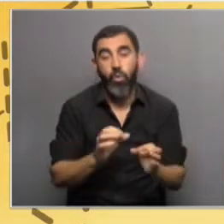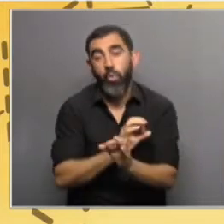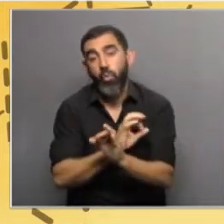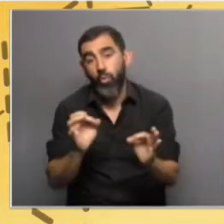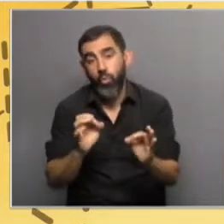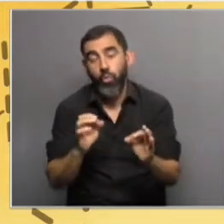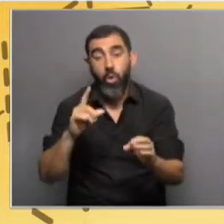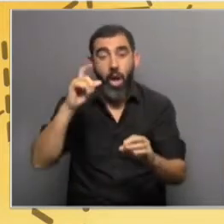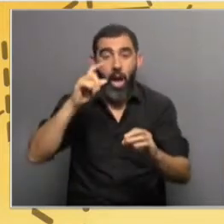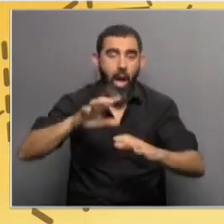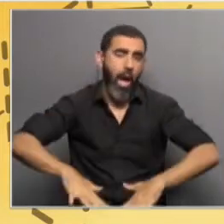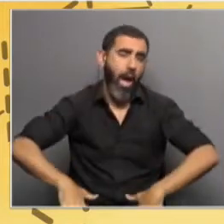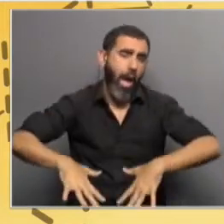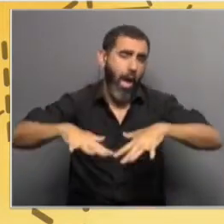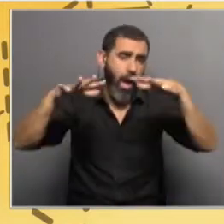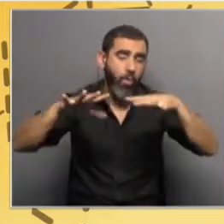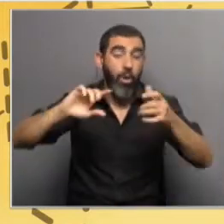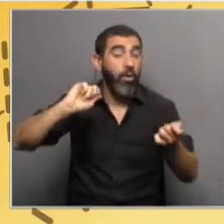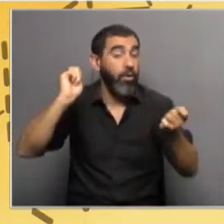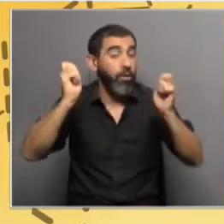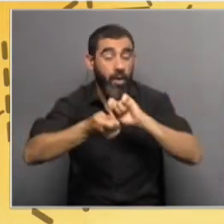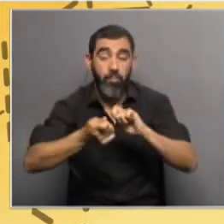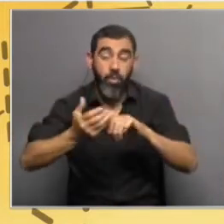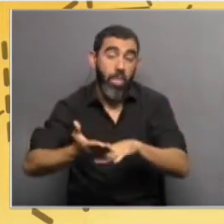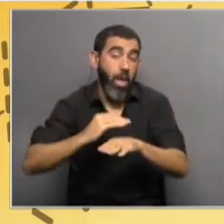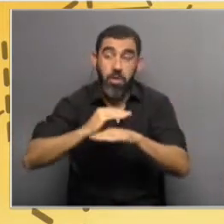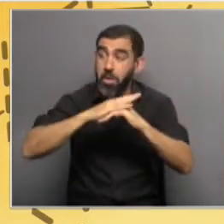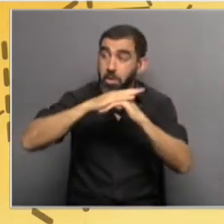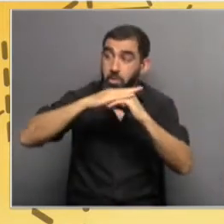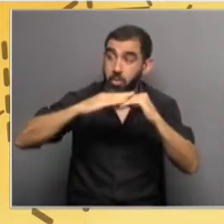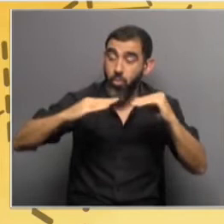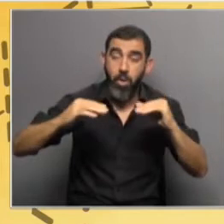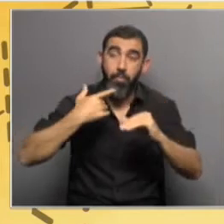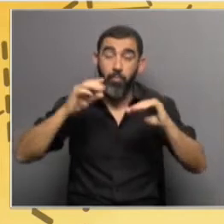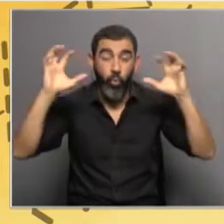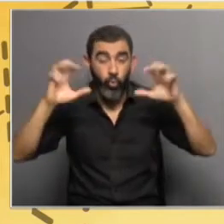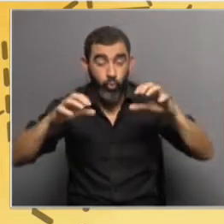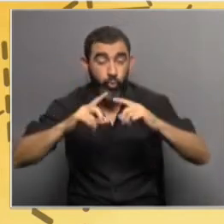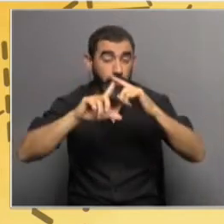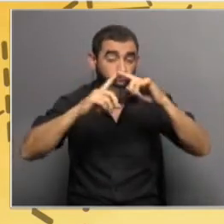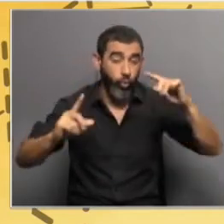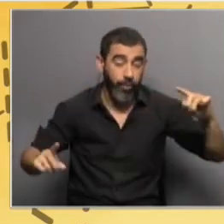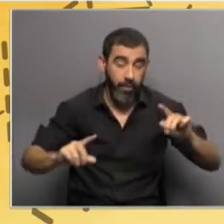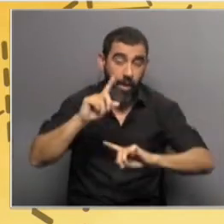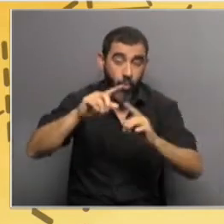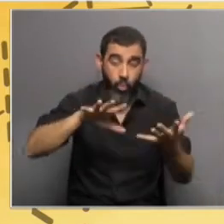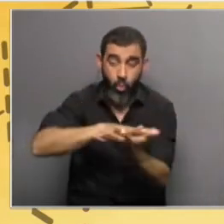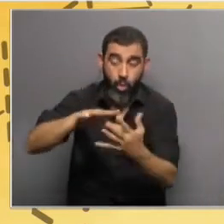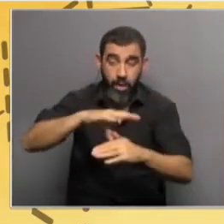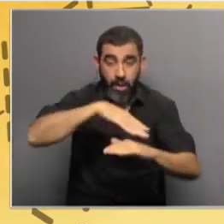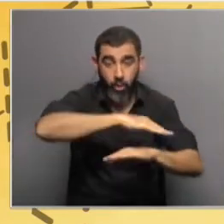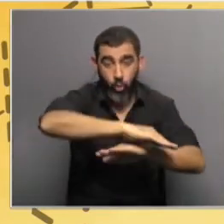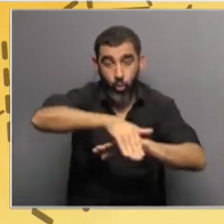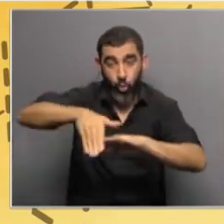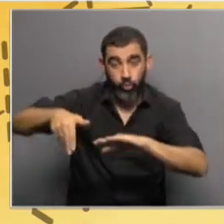las inundaciones, los cambios en los patrones de las lluvias, las tormentas en el sector de la costa,